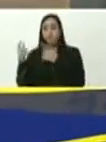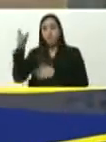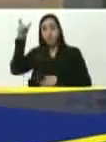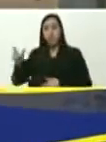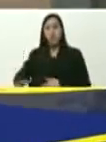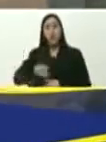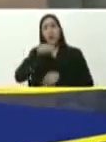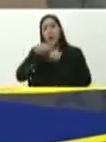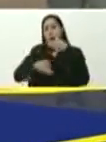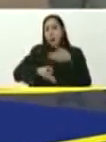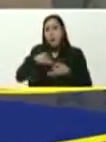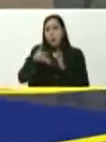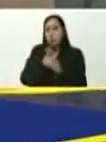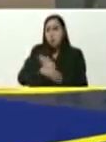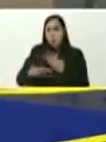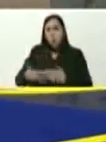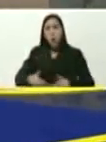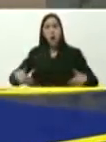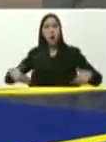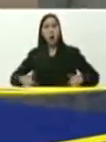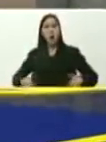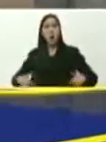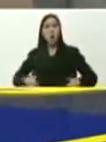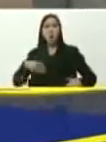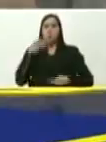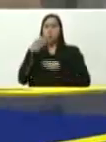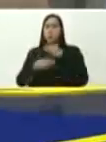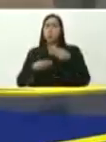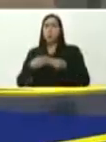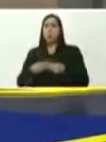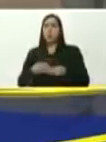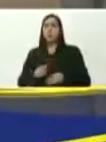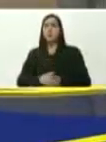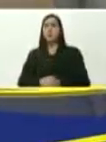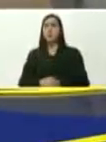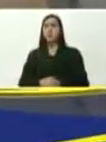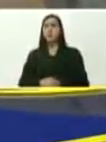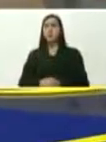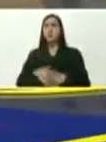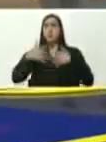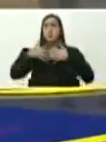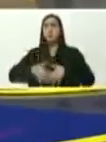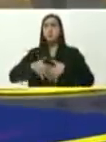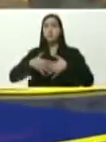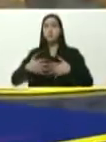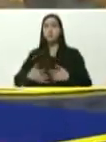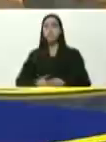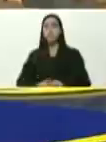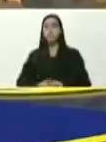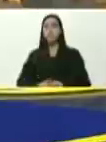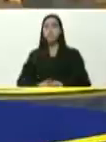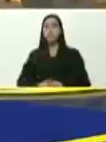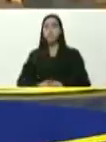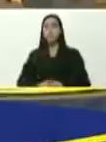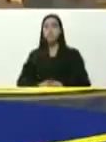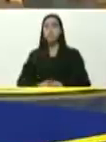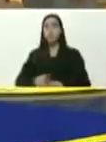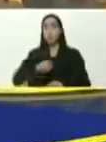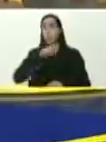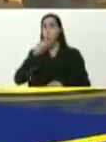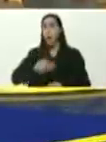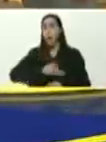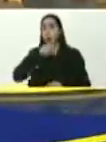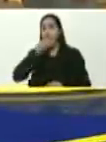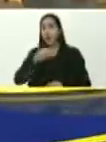explique, parte del esfuerzo, que estamos haciendo, aquí a la derecha, tenemos una de las plantas móviles, adelante Caril. Sí, muy buenas tardes, presidente,